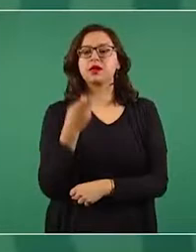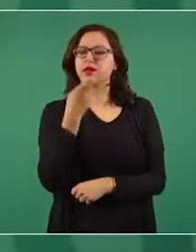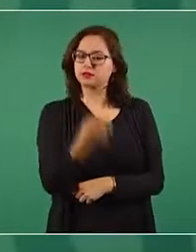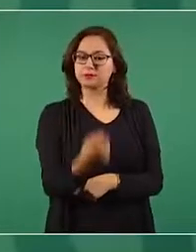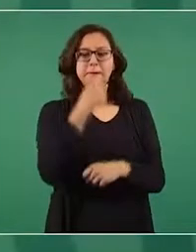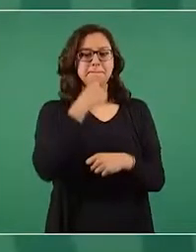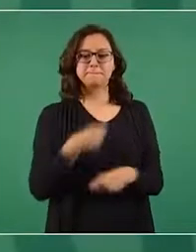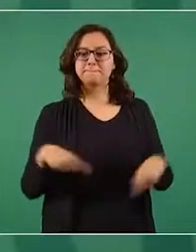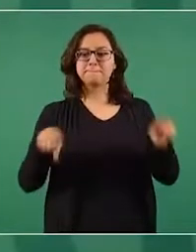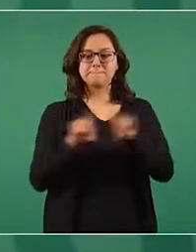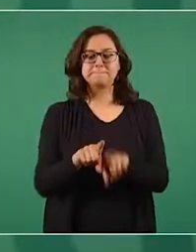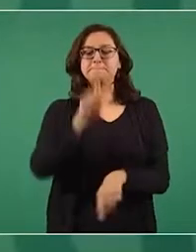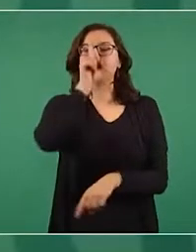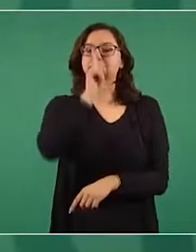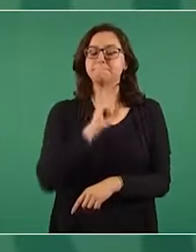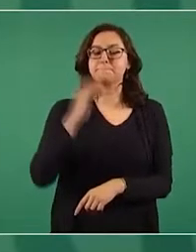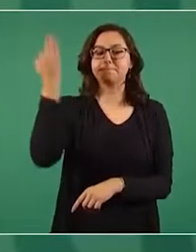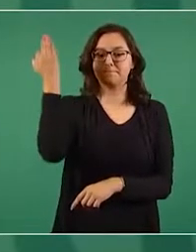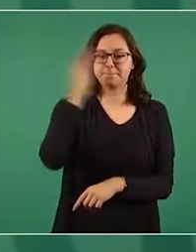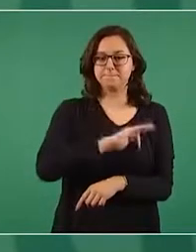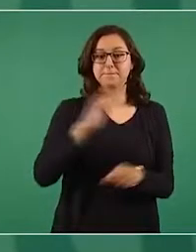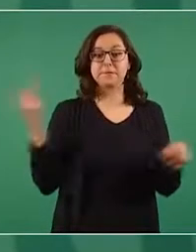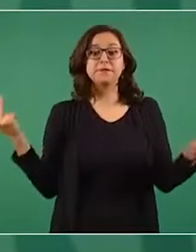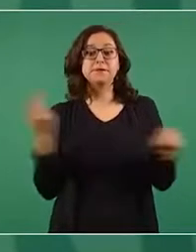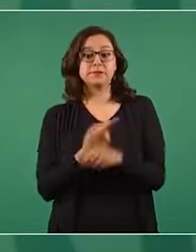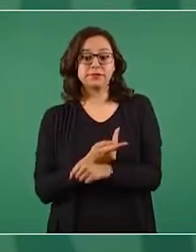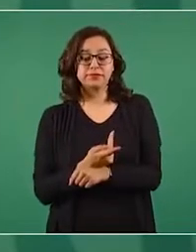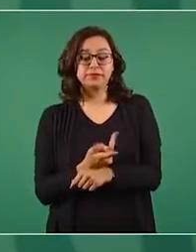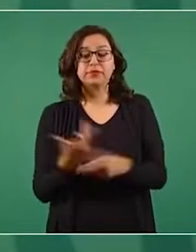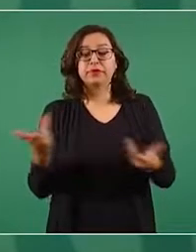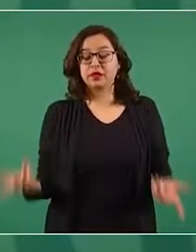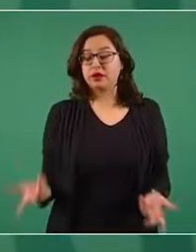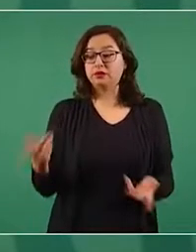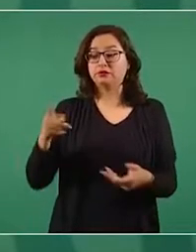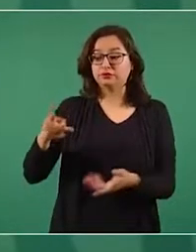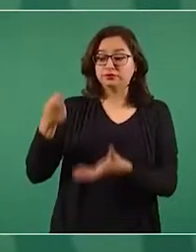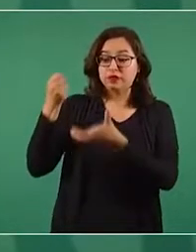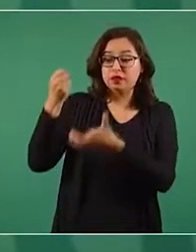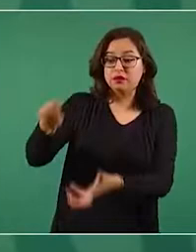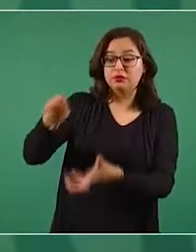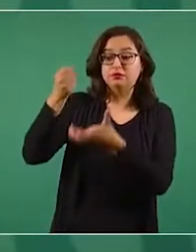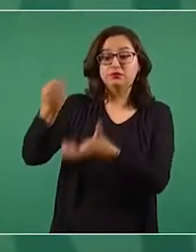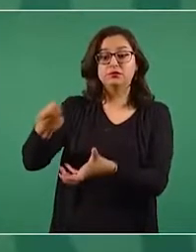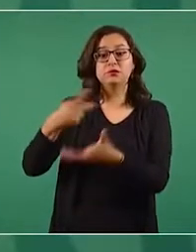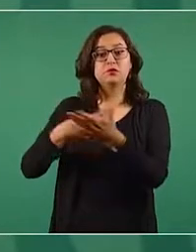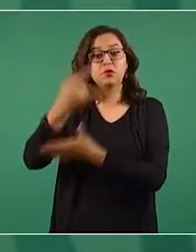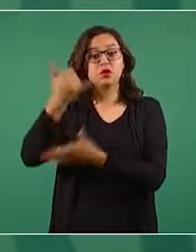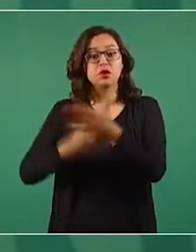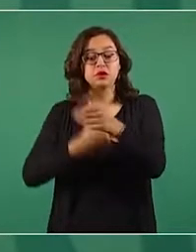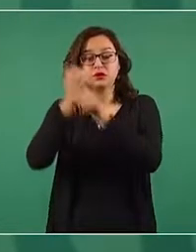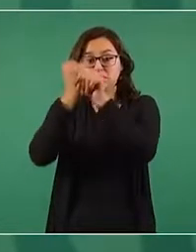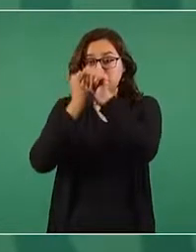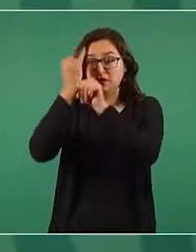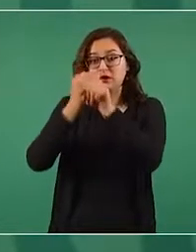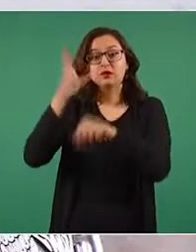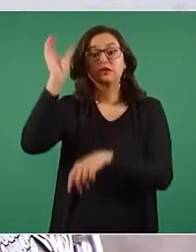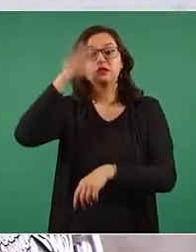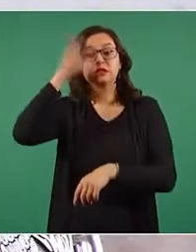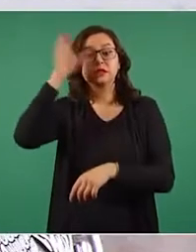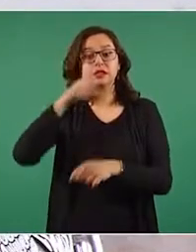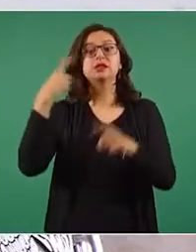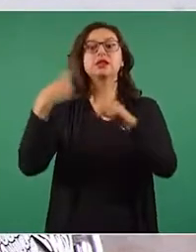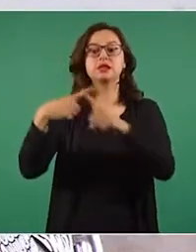falsa. Por un lado, se ignora el hecho de que la mayor parte del financiamiento a proyectos de investigación científica